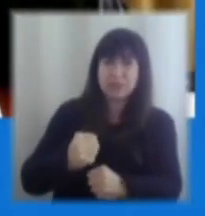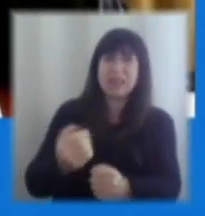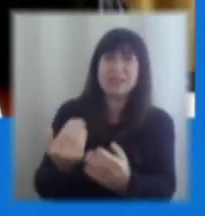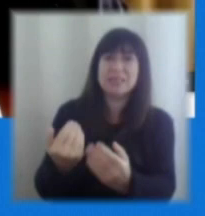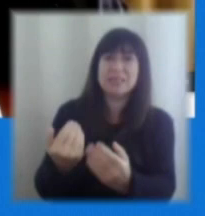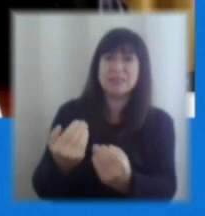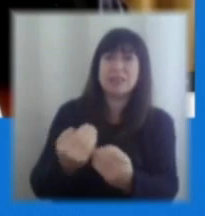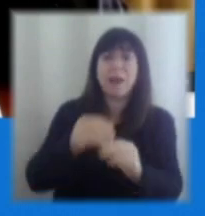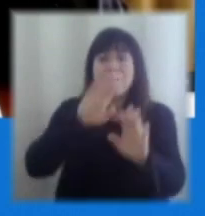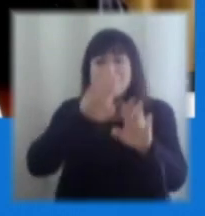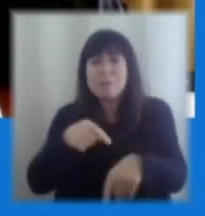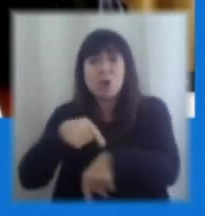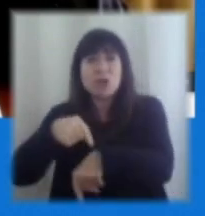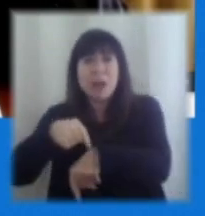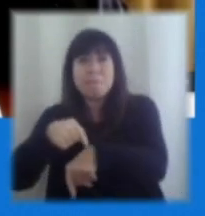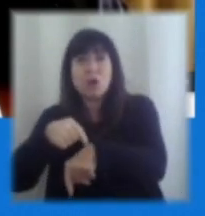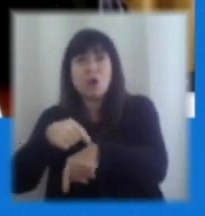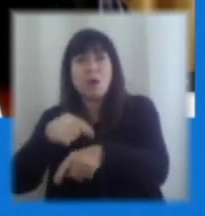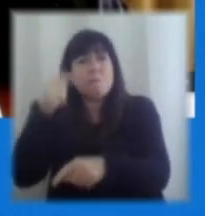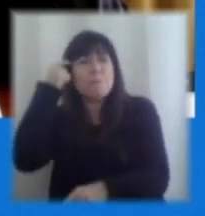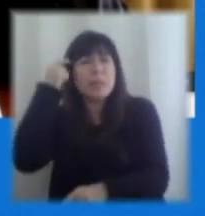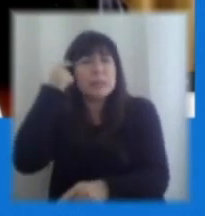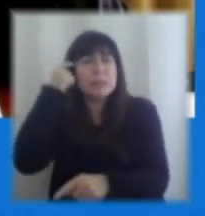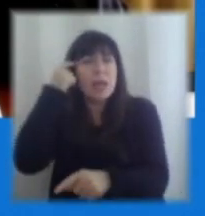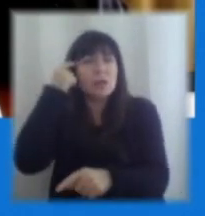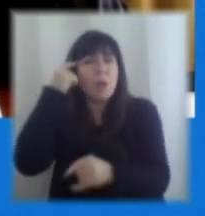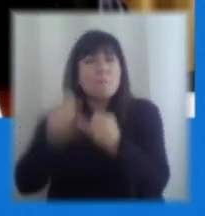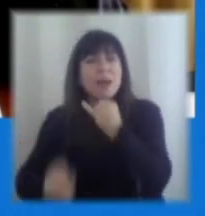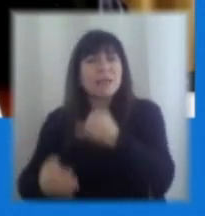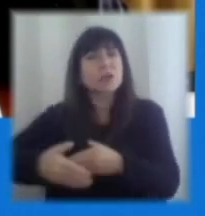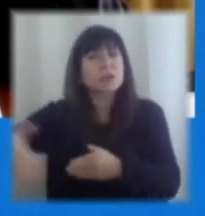mismo tiempo estar, en el fondo, pensando en materia de largo plazo?